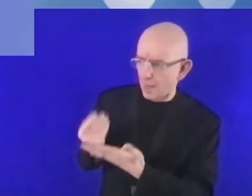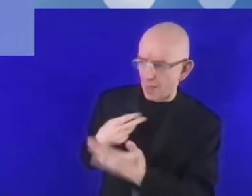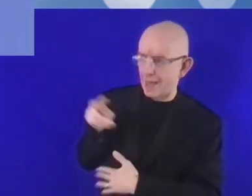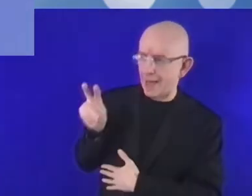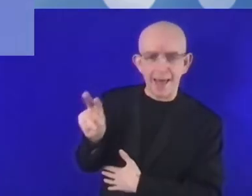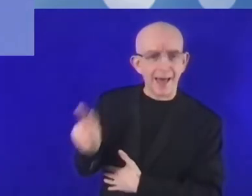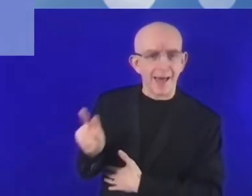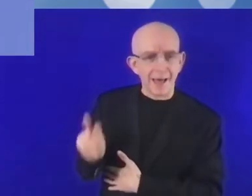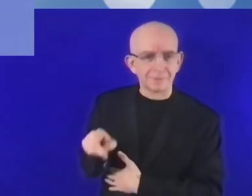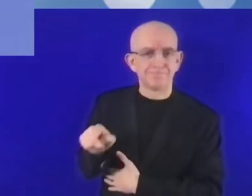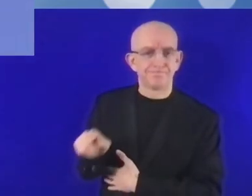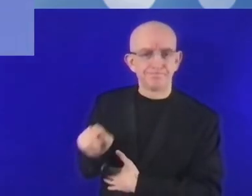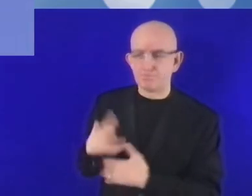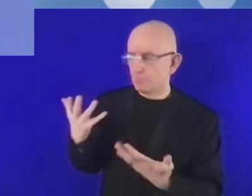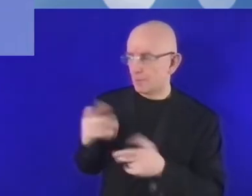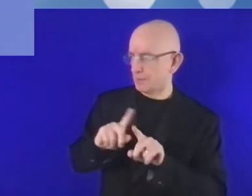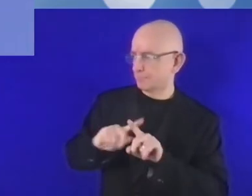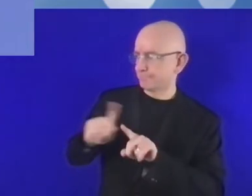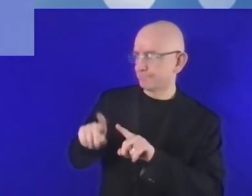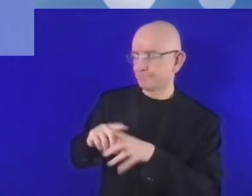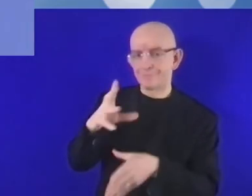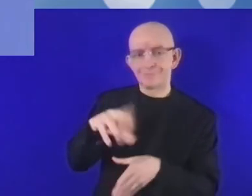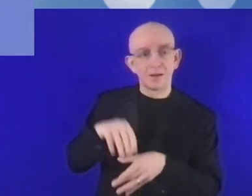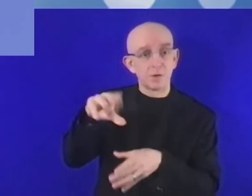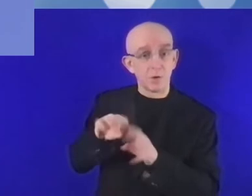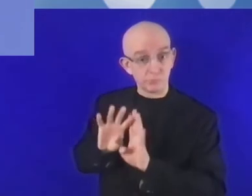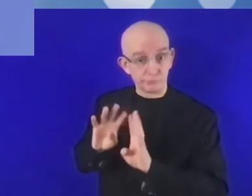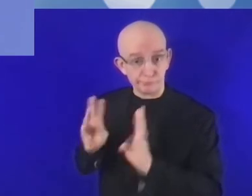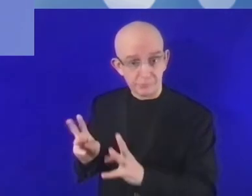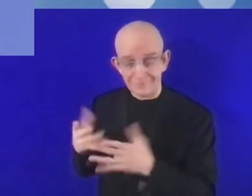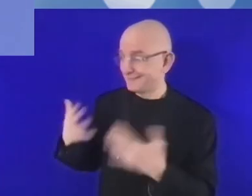que es necesario implicar a todas las partes interesadas.